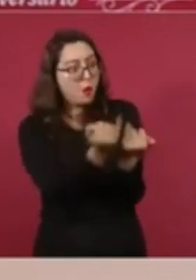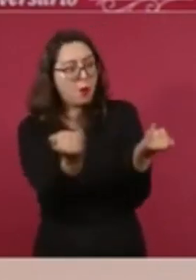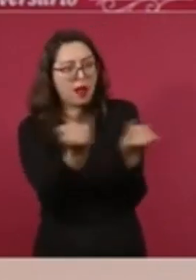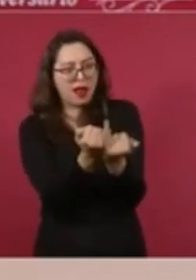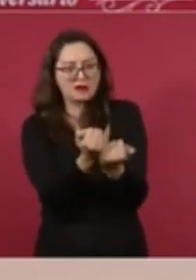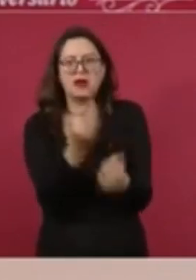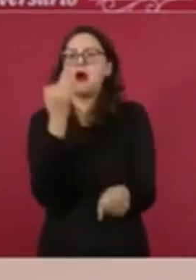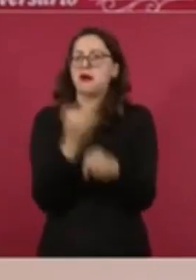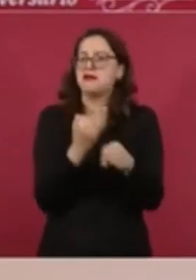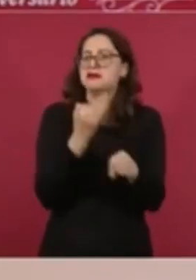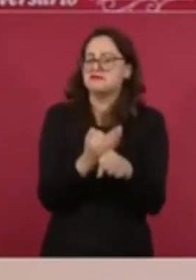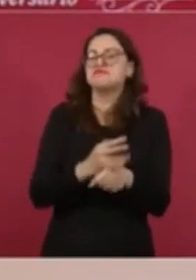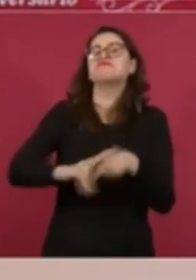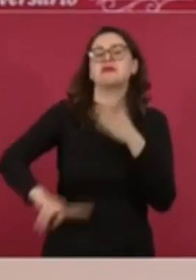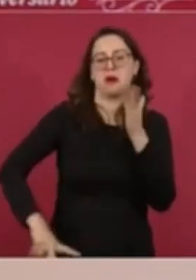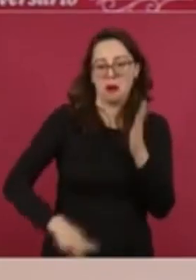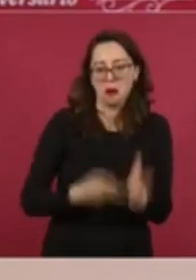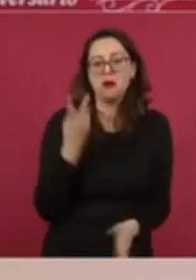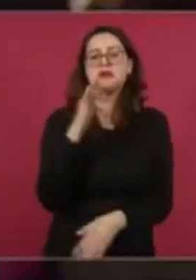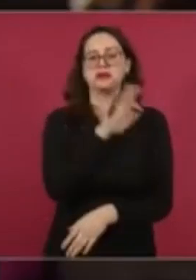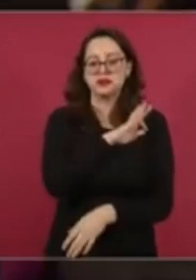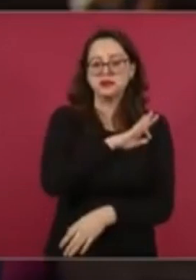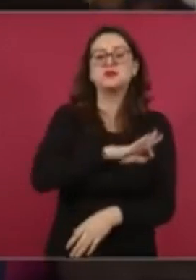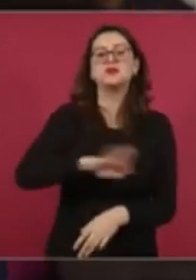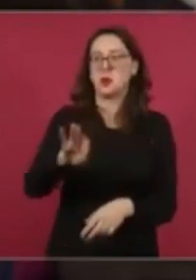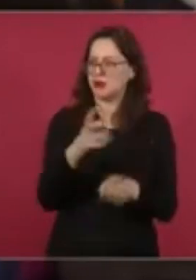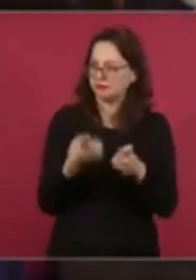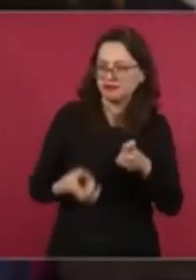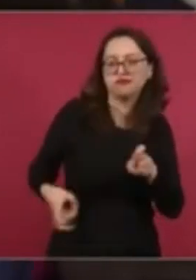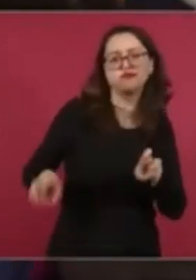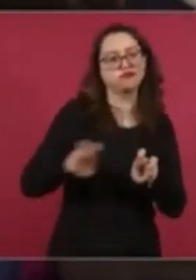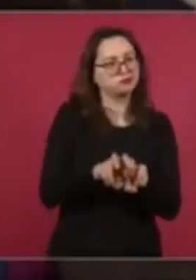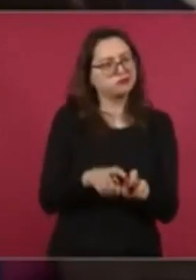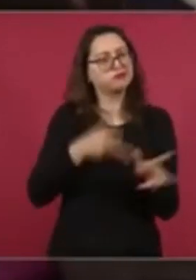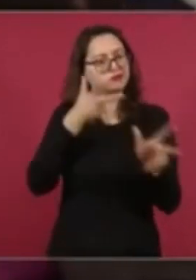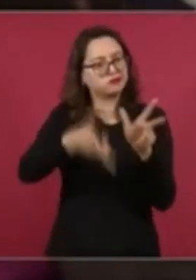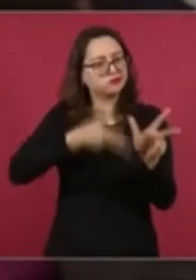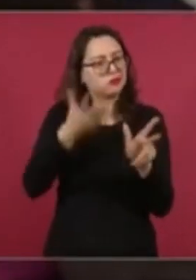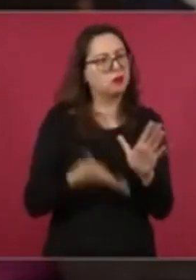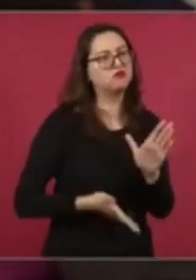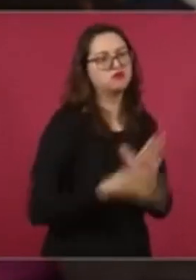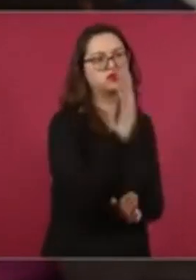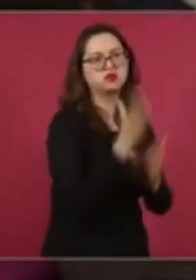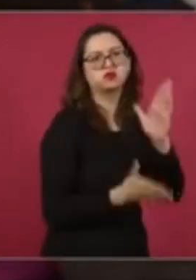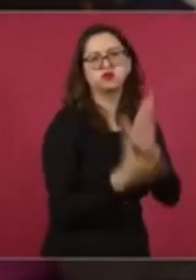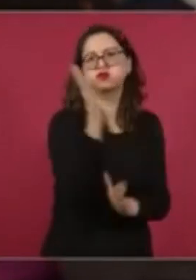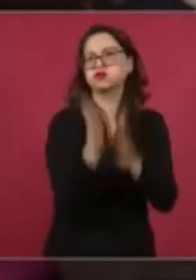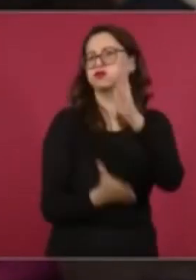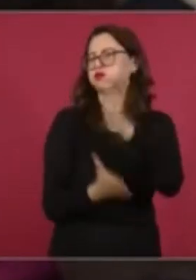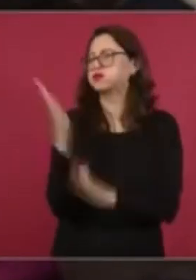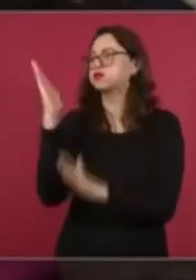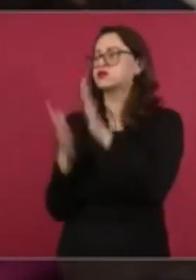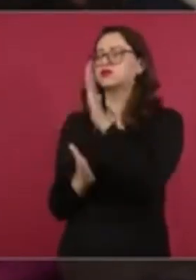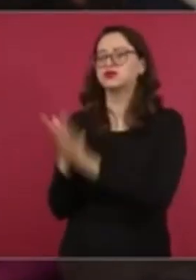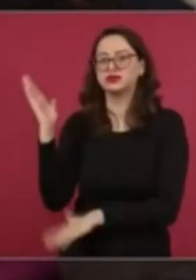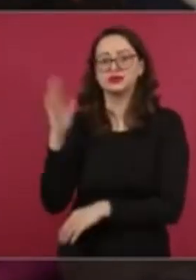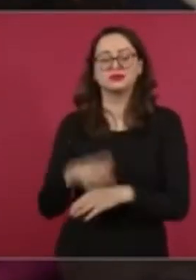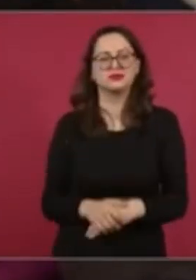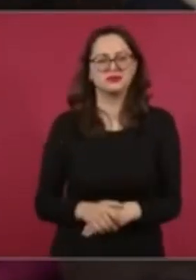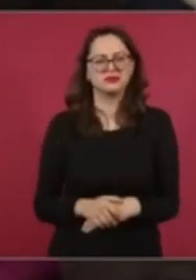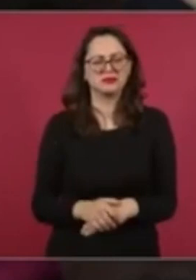los viajes en tren serán más